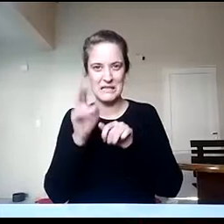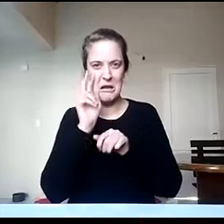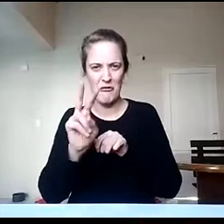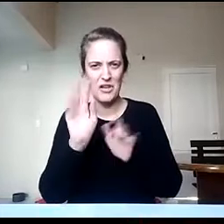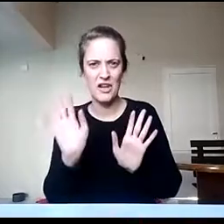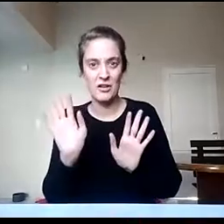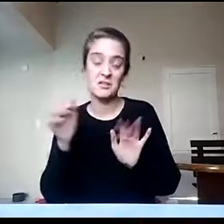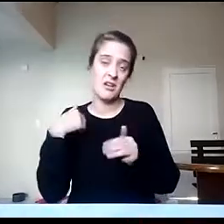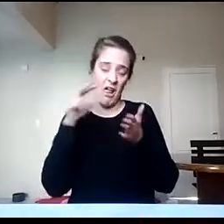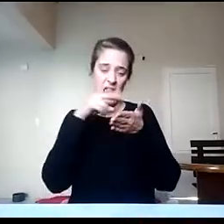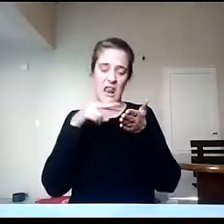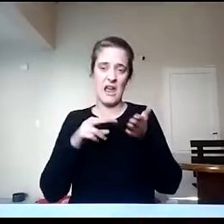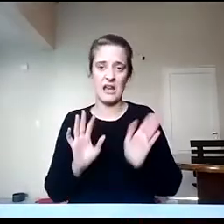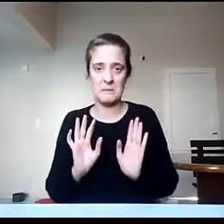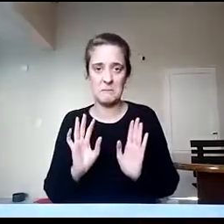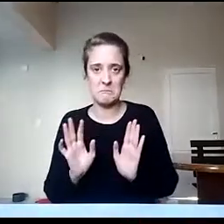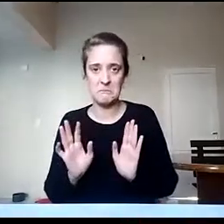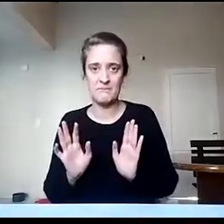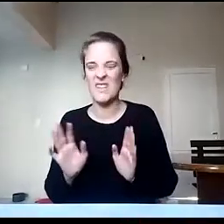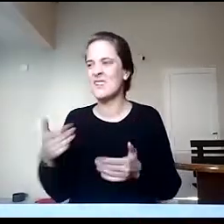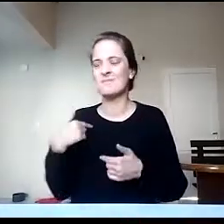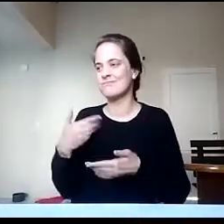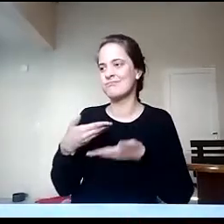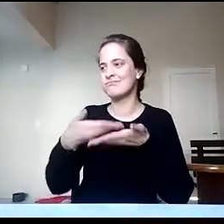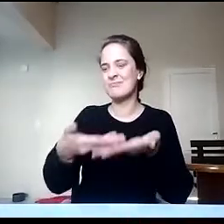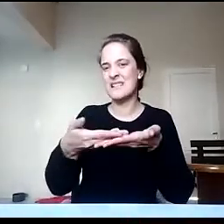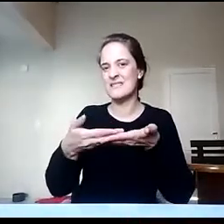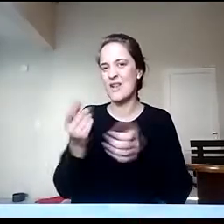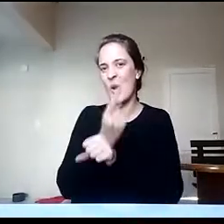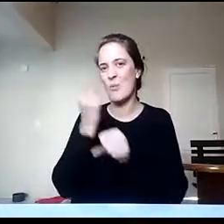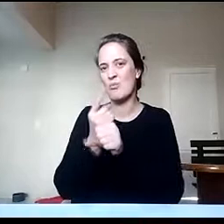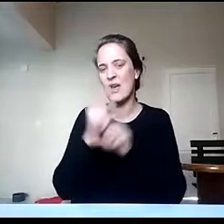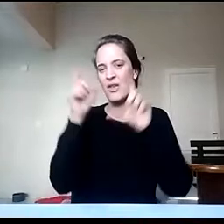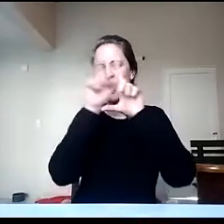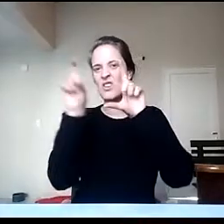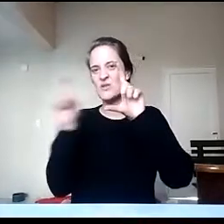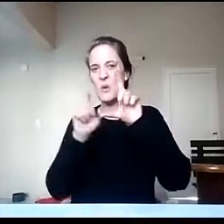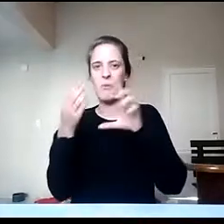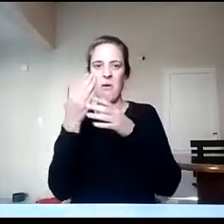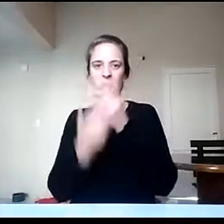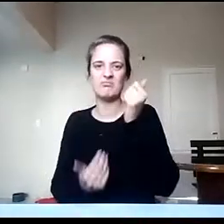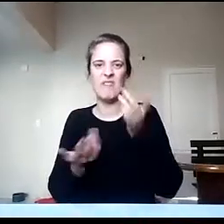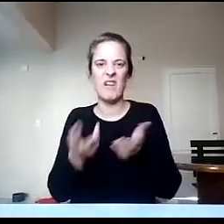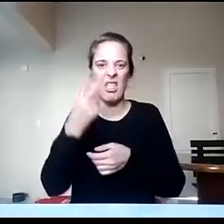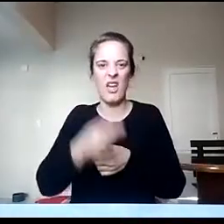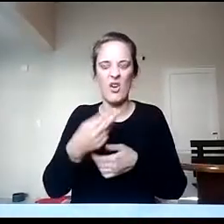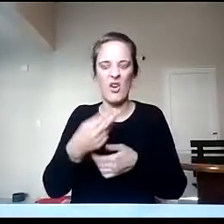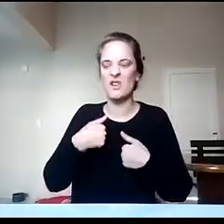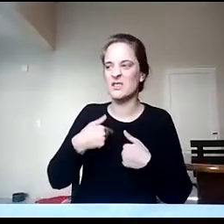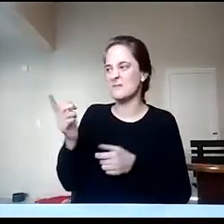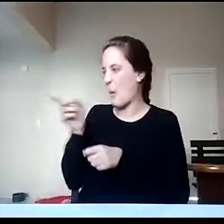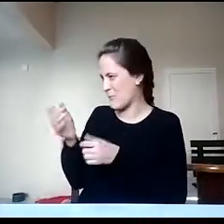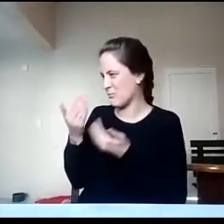Bien, porque tengo, no puedo presentar porque tengo, me dice Zoom, no responde, entonces no tengo la opción, o vos quizás Jesús puedas hacerlo si vos